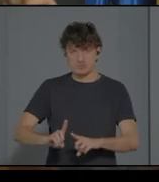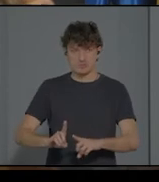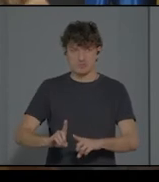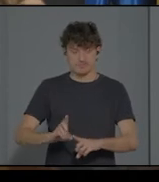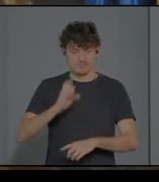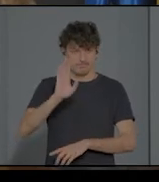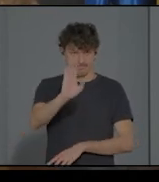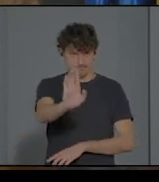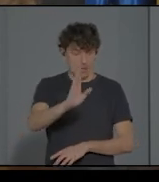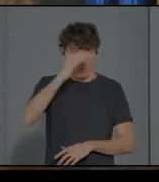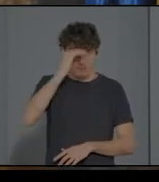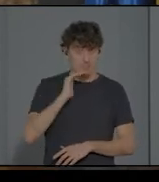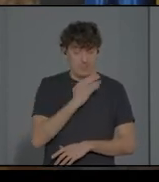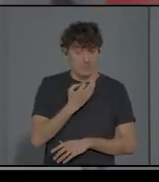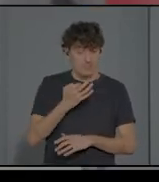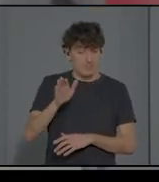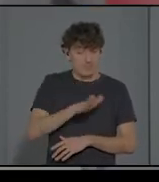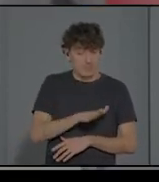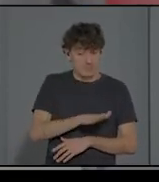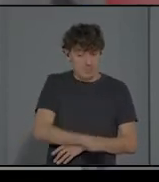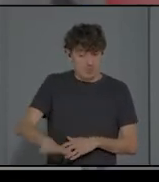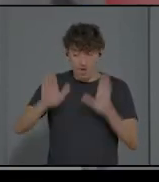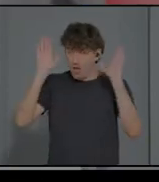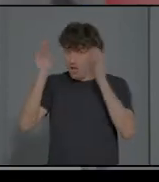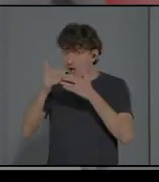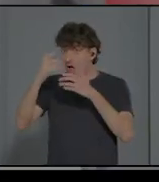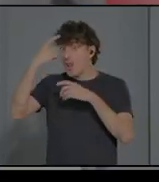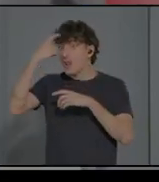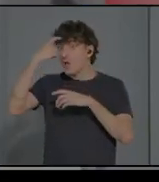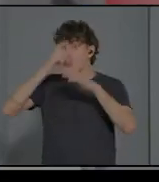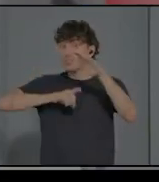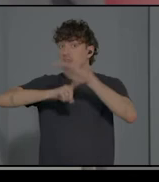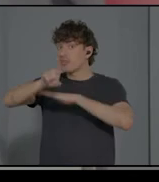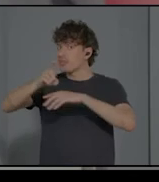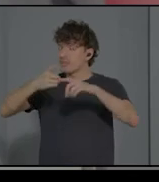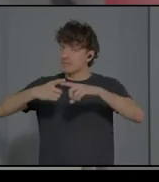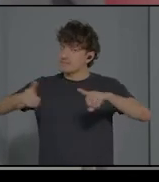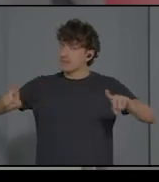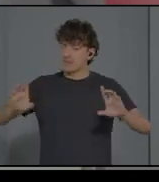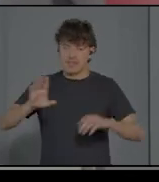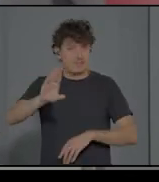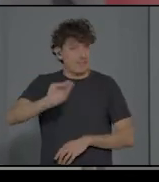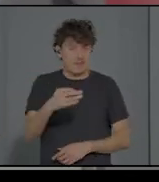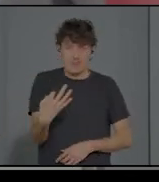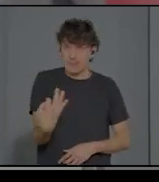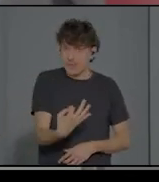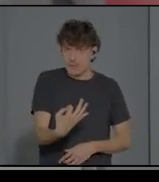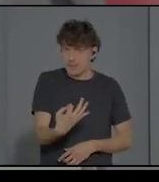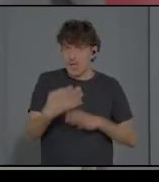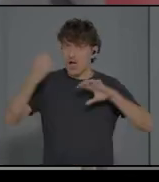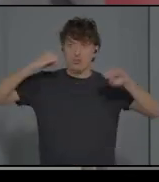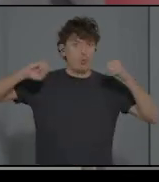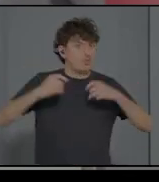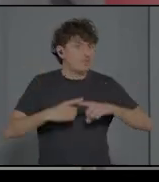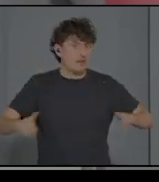tiene un desorden neuronal distinto. Por no es un niño que no sepa hacer, es un niño que actúa de forma diferente, que tiene unos potenciales